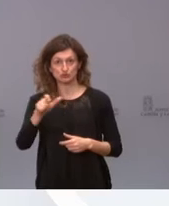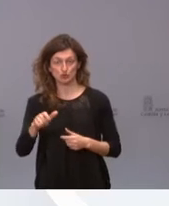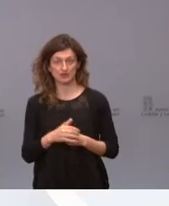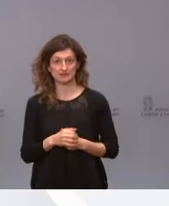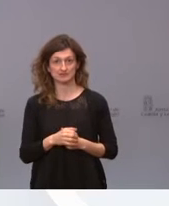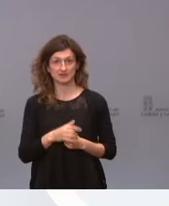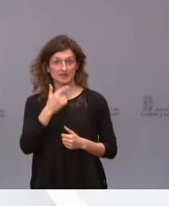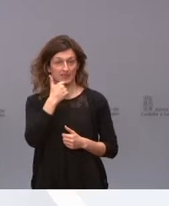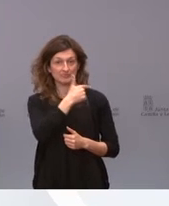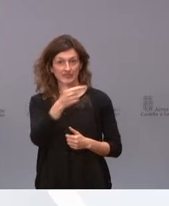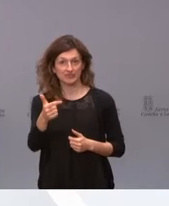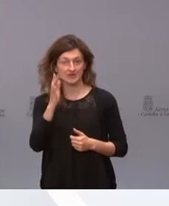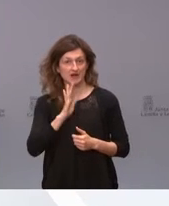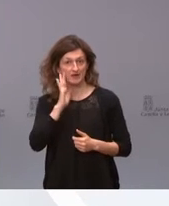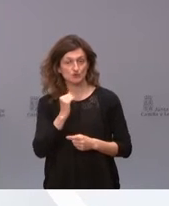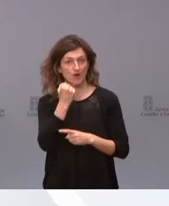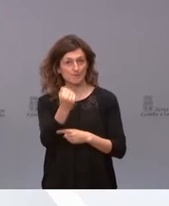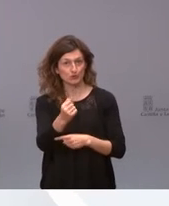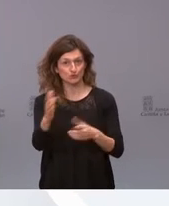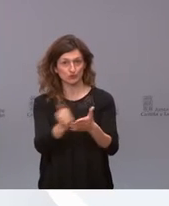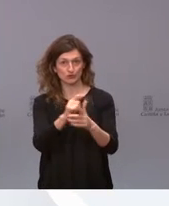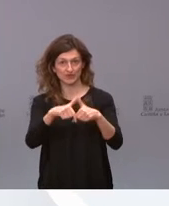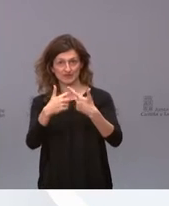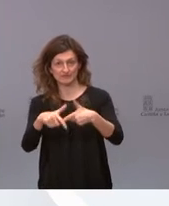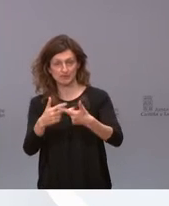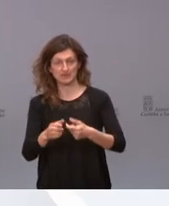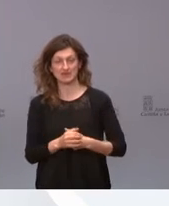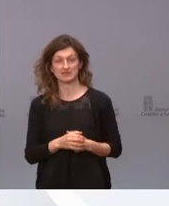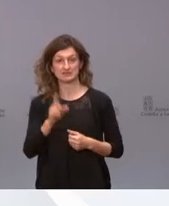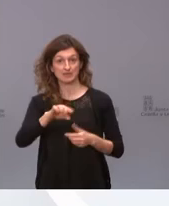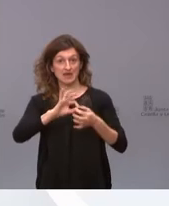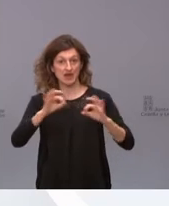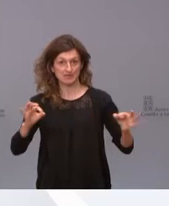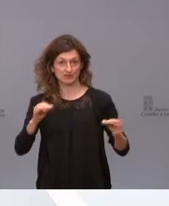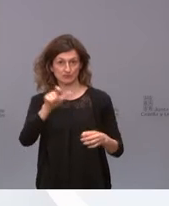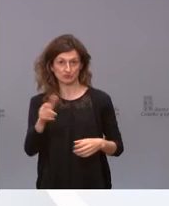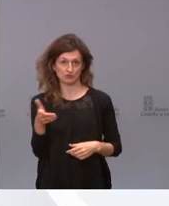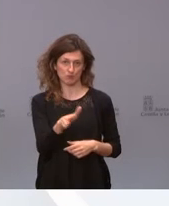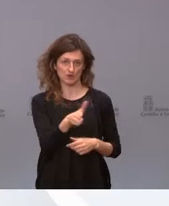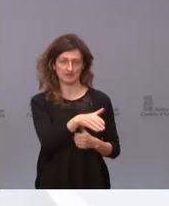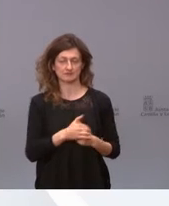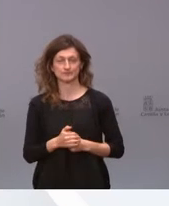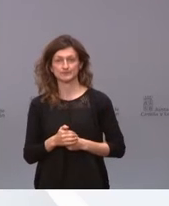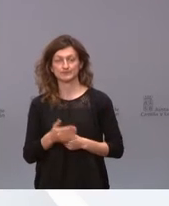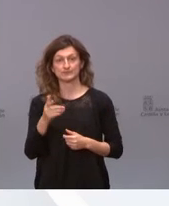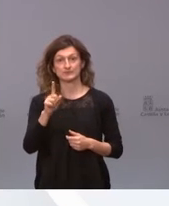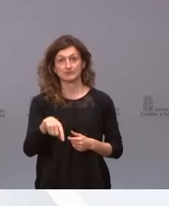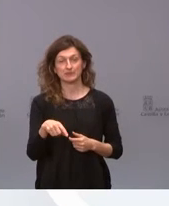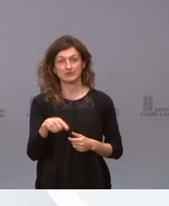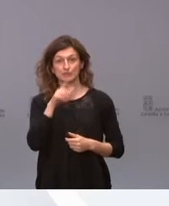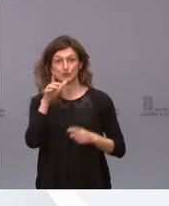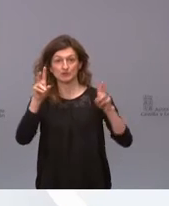todo nuestro cariño y apoyo a familiares y amigos de los fallecidos. En cuanto a la